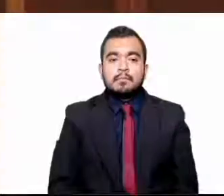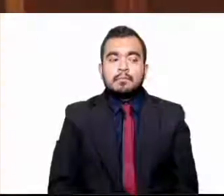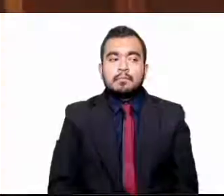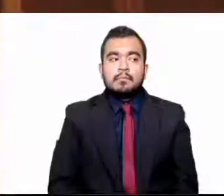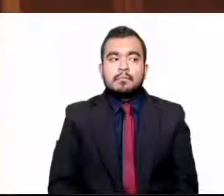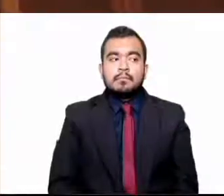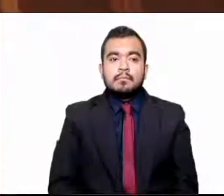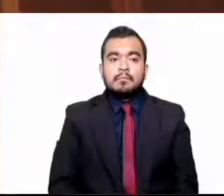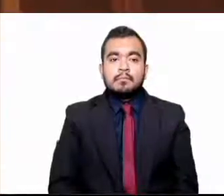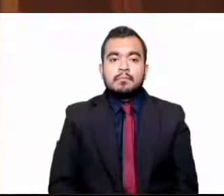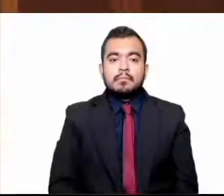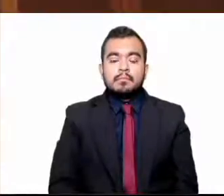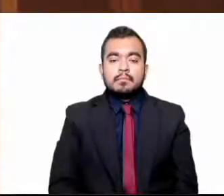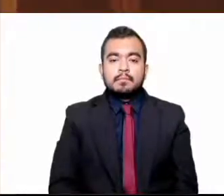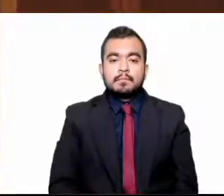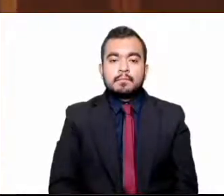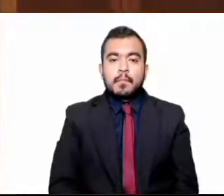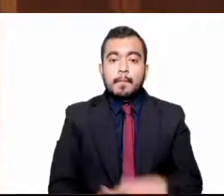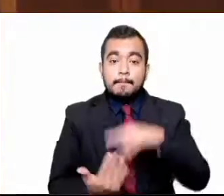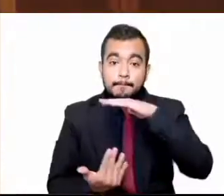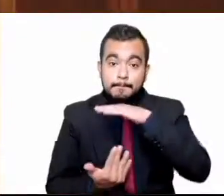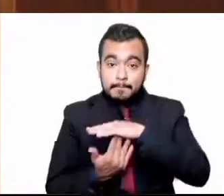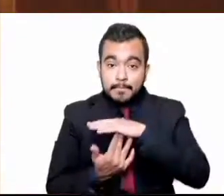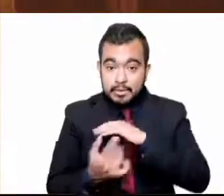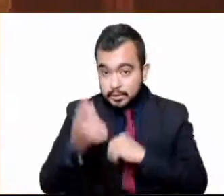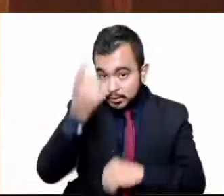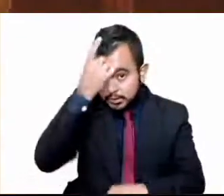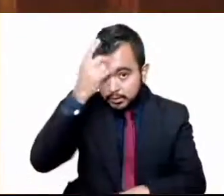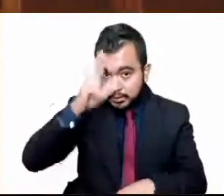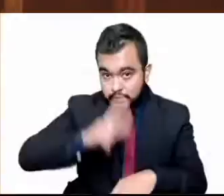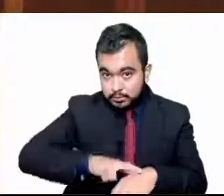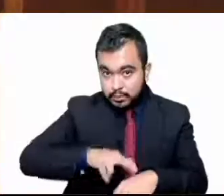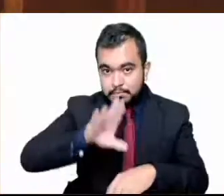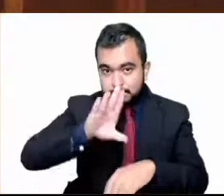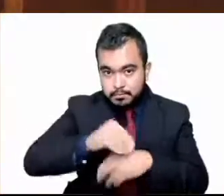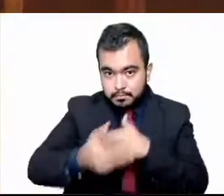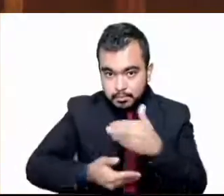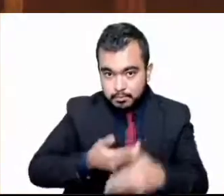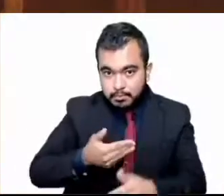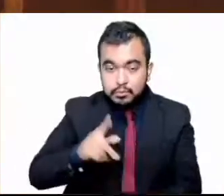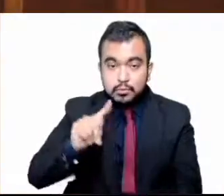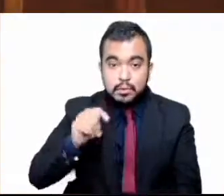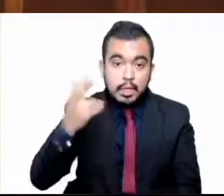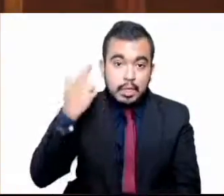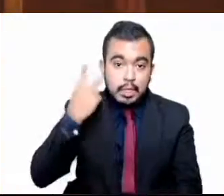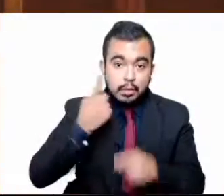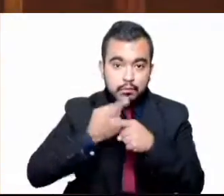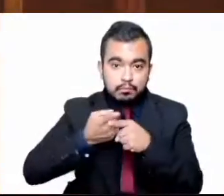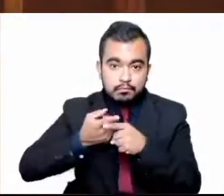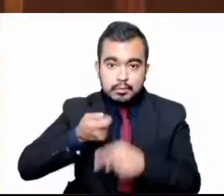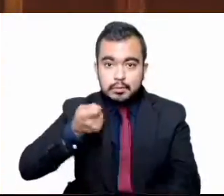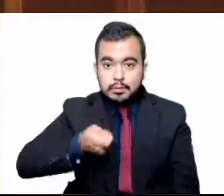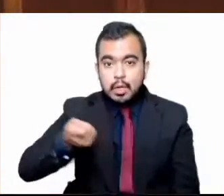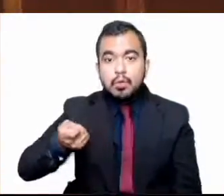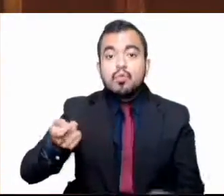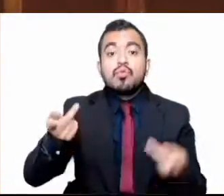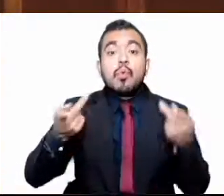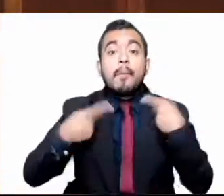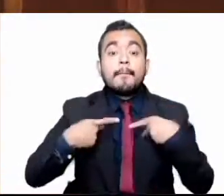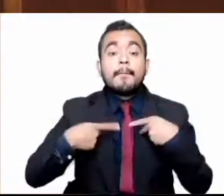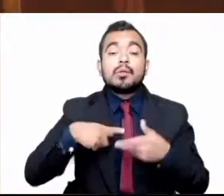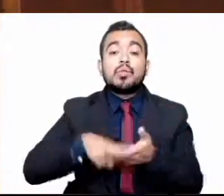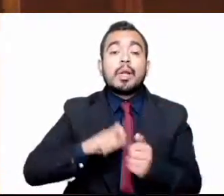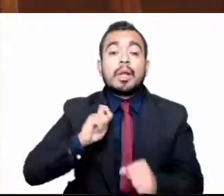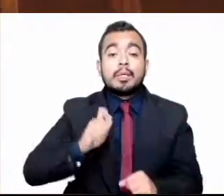Con el permiso de la mesa directiva, saludo a los medios de comunicación, personas que nos siguen a través de las diferentes plataformas